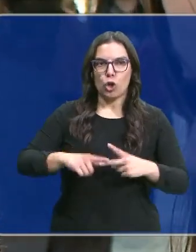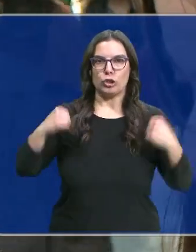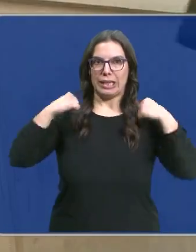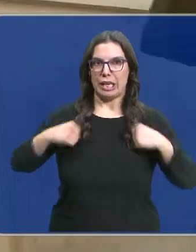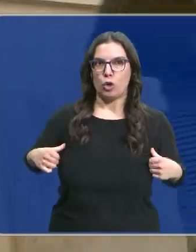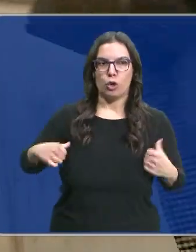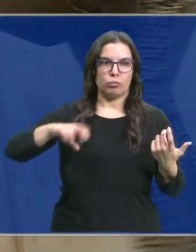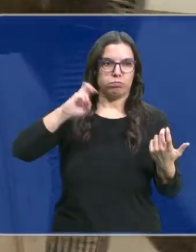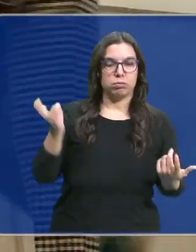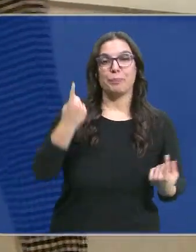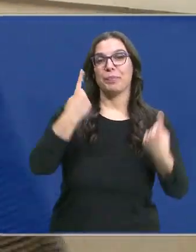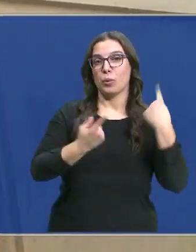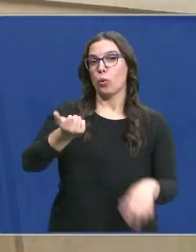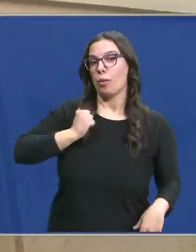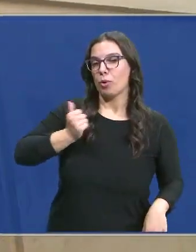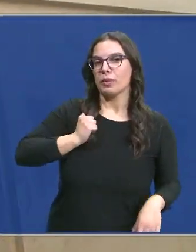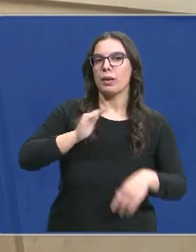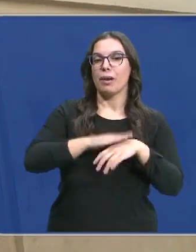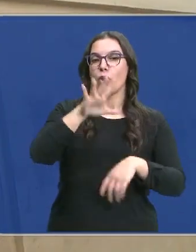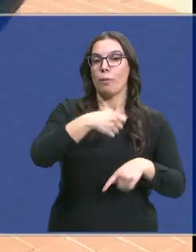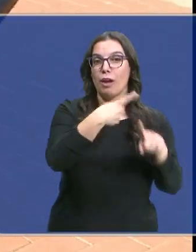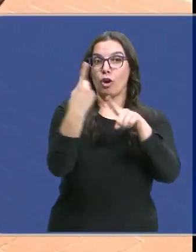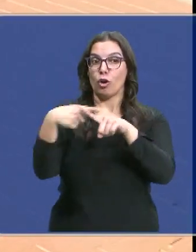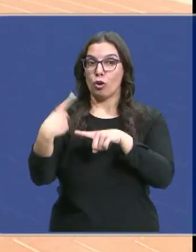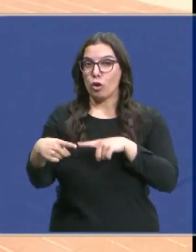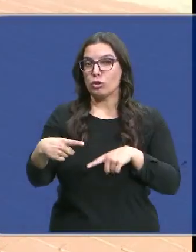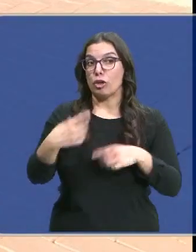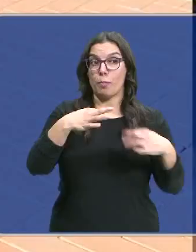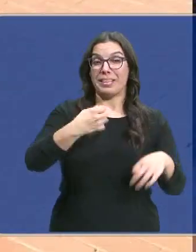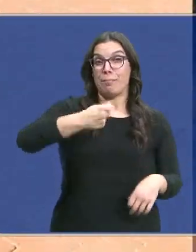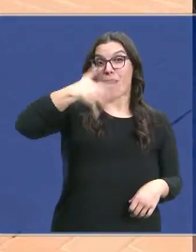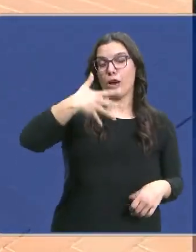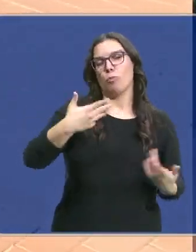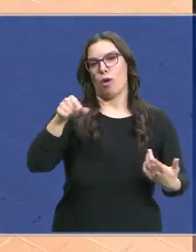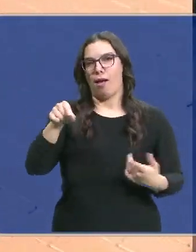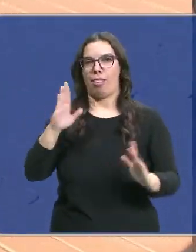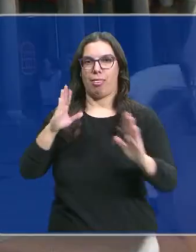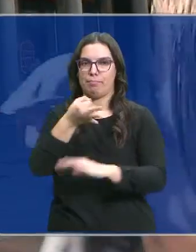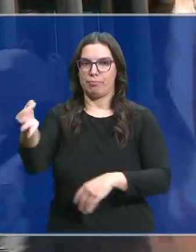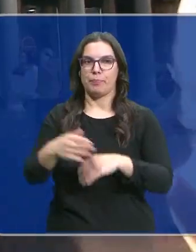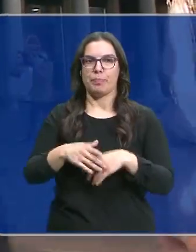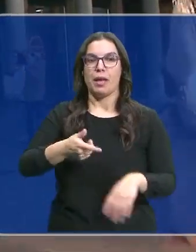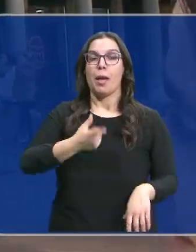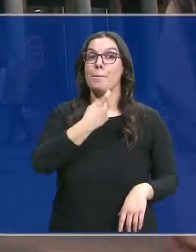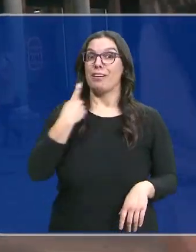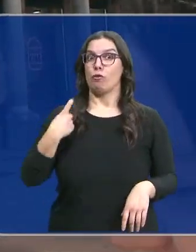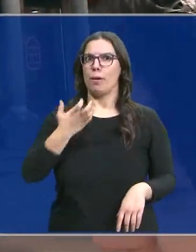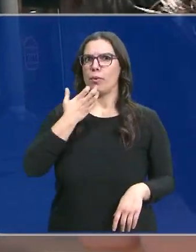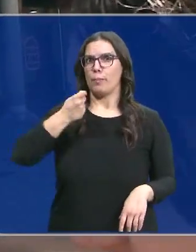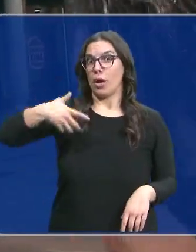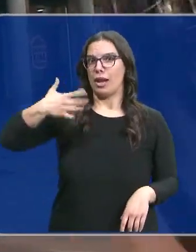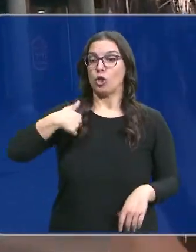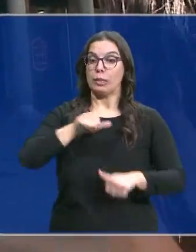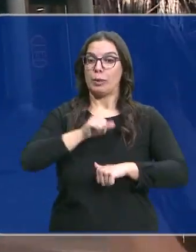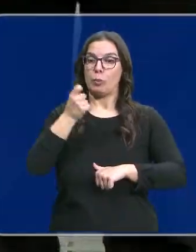Vestidos, chalecos... Algunos aprovechan para comprar los productos que suelen ser más caros. Este es un perfume de una marca bastante cara, entonces estoy